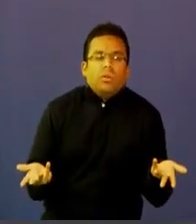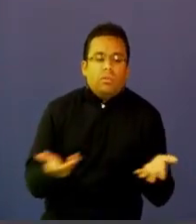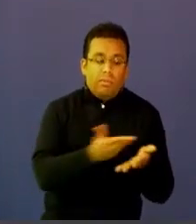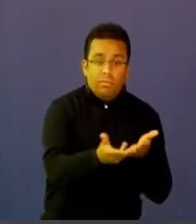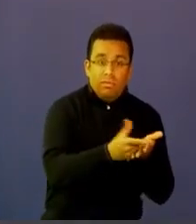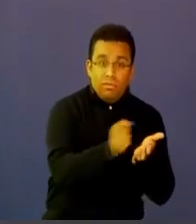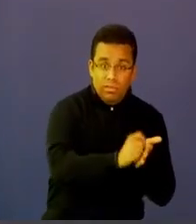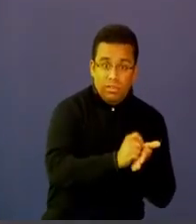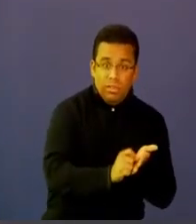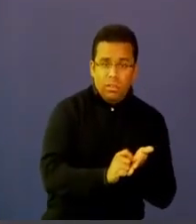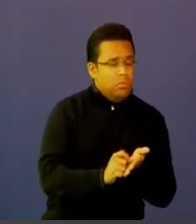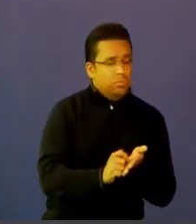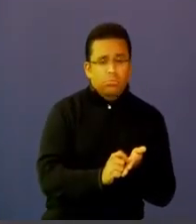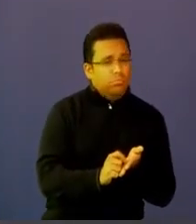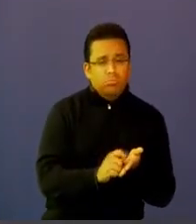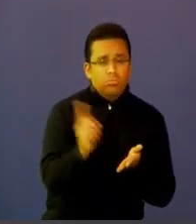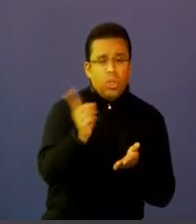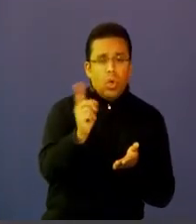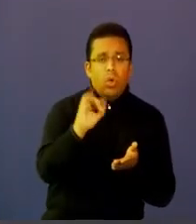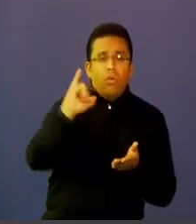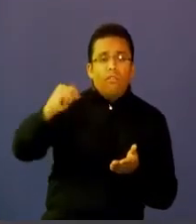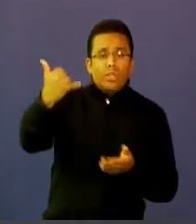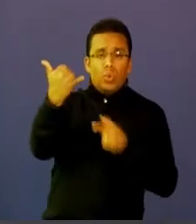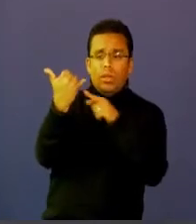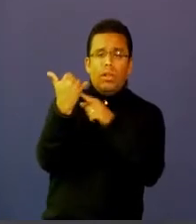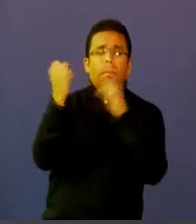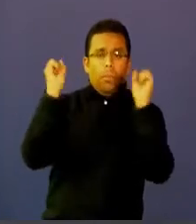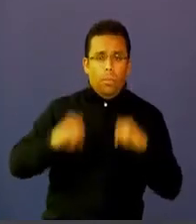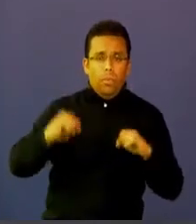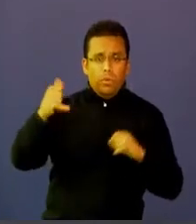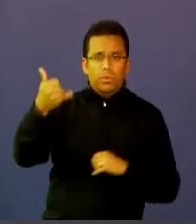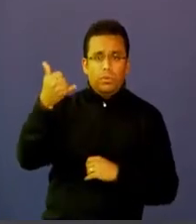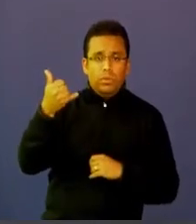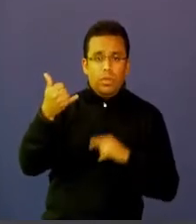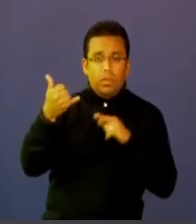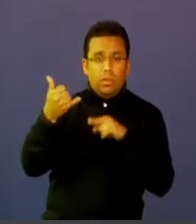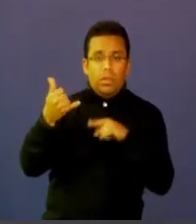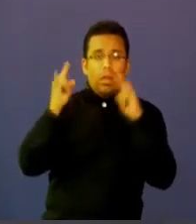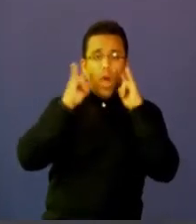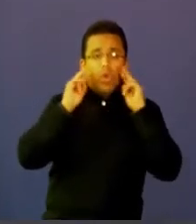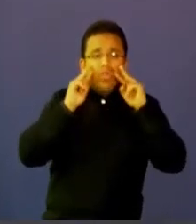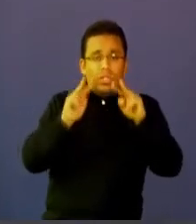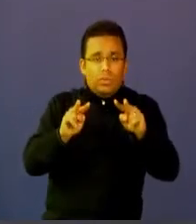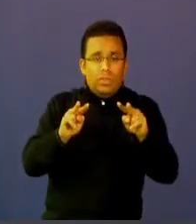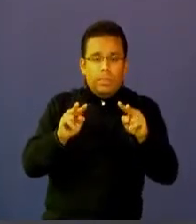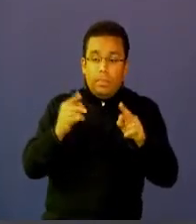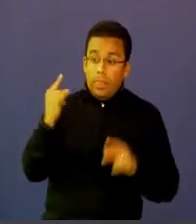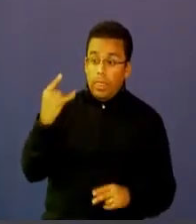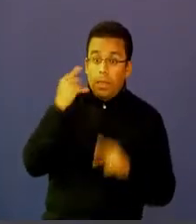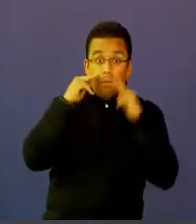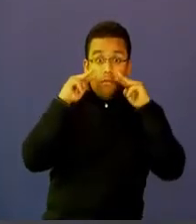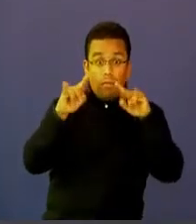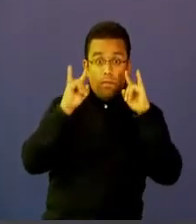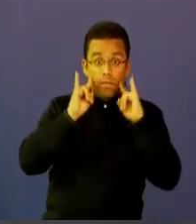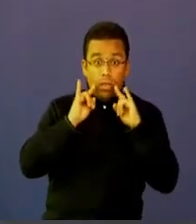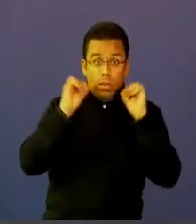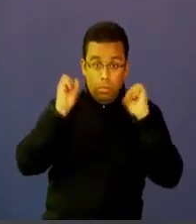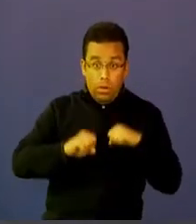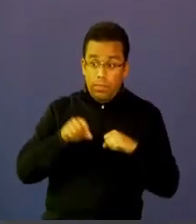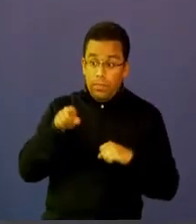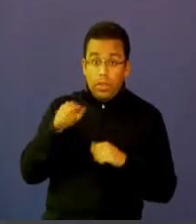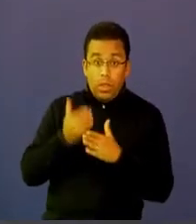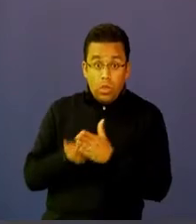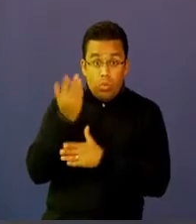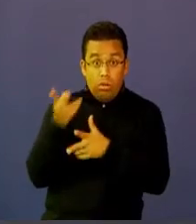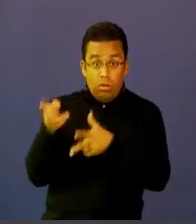de formato? El formato audiovisual. Y yo quiero resaltar el formato audiovisual porque aunque es un formato que ya no se puede considerar una